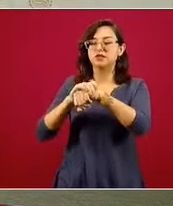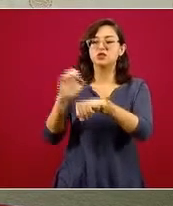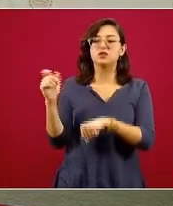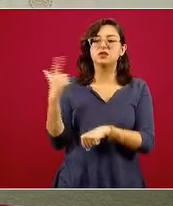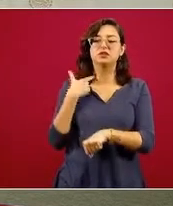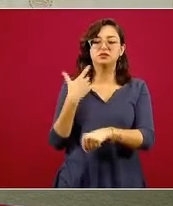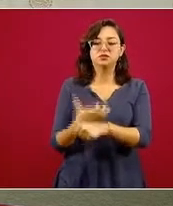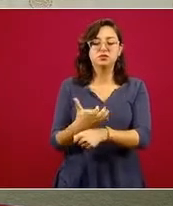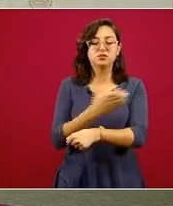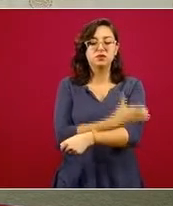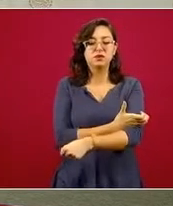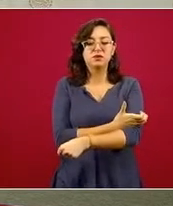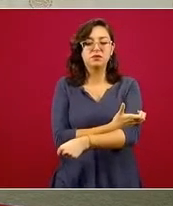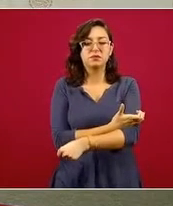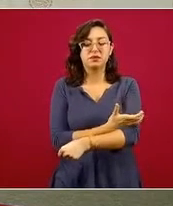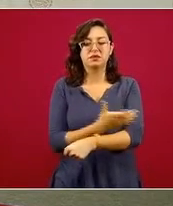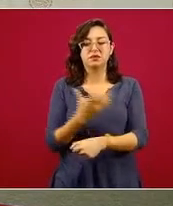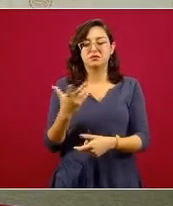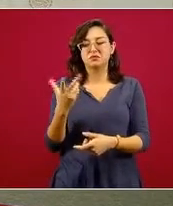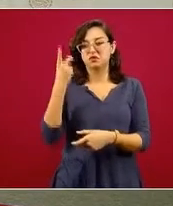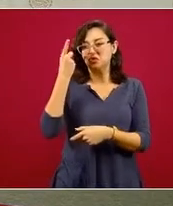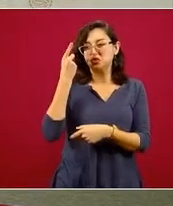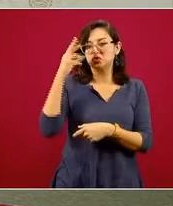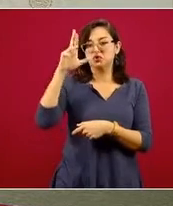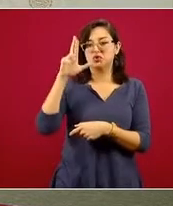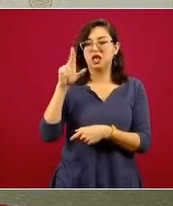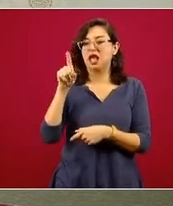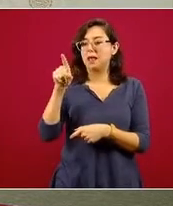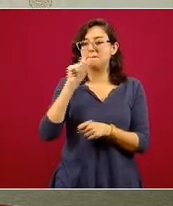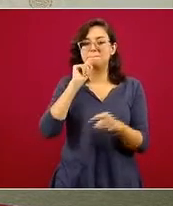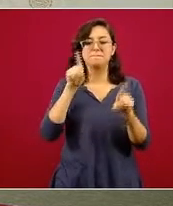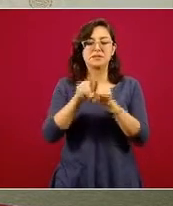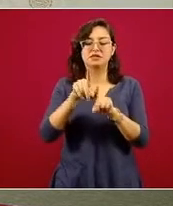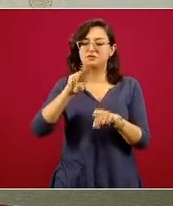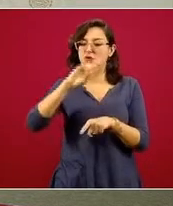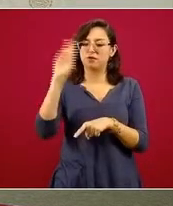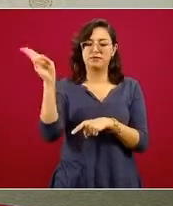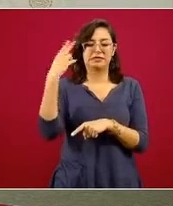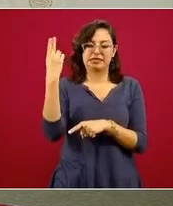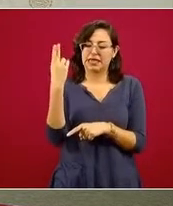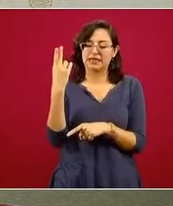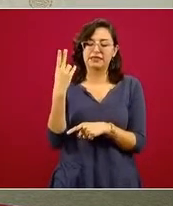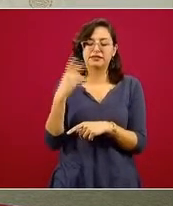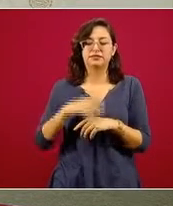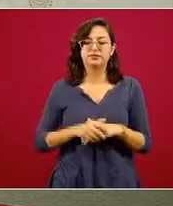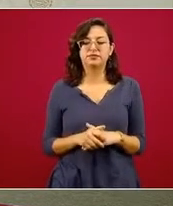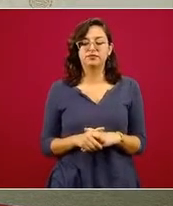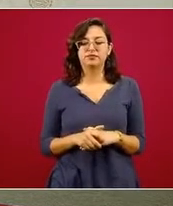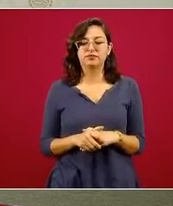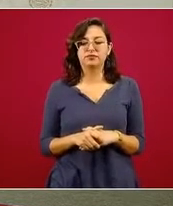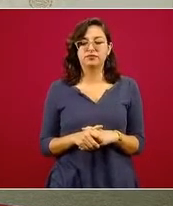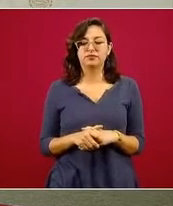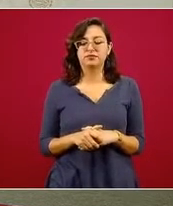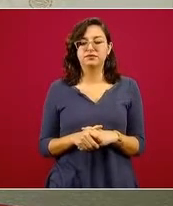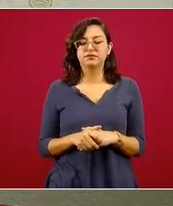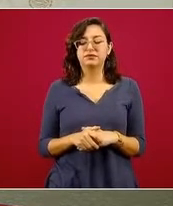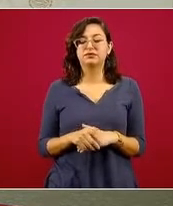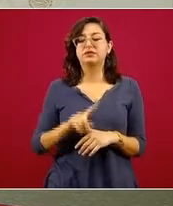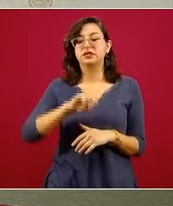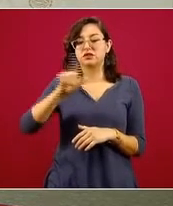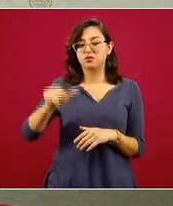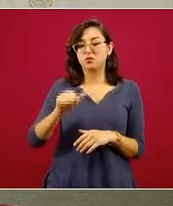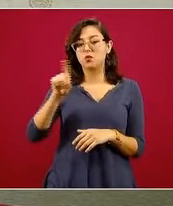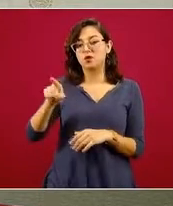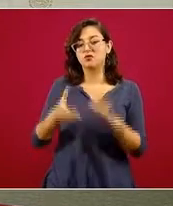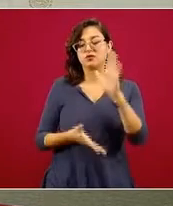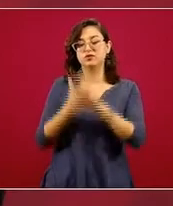del doctorado. Él se graduó en la misma universidad donde yo hice el doctorado, en Johns Hopkins, y luego